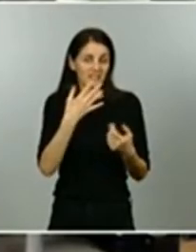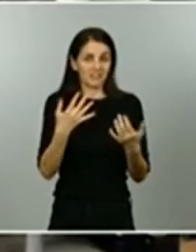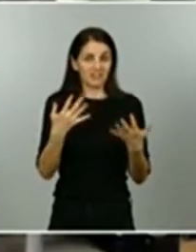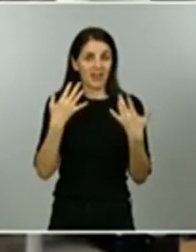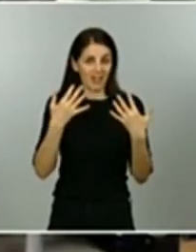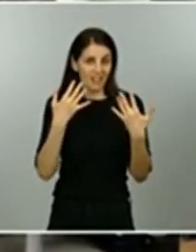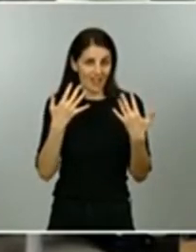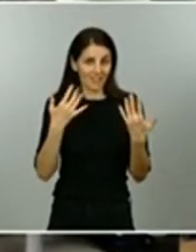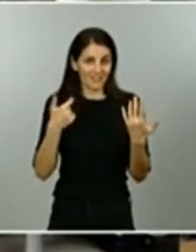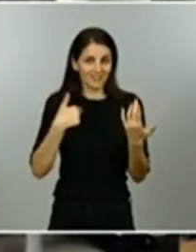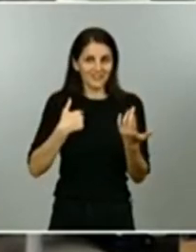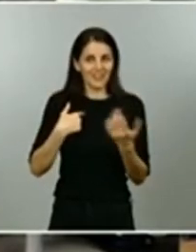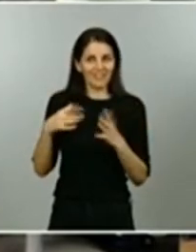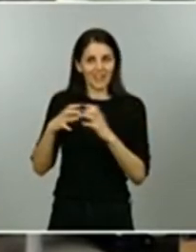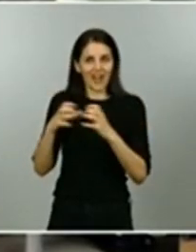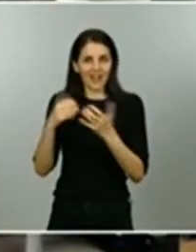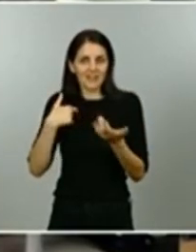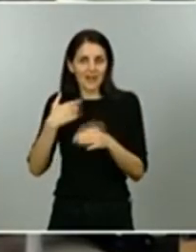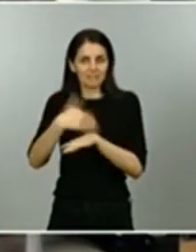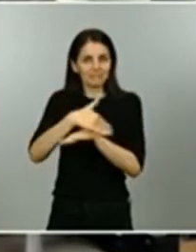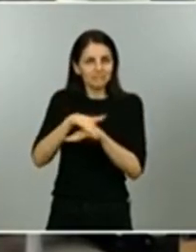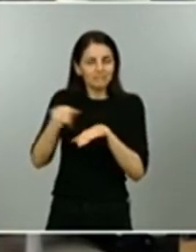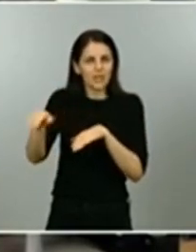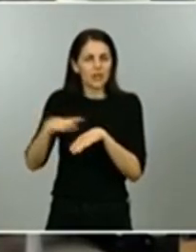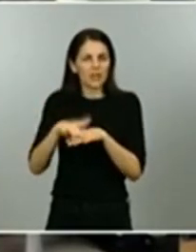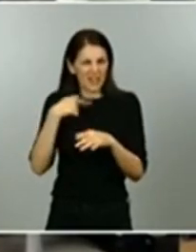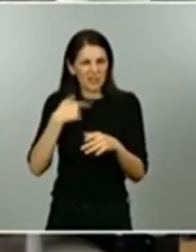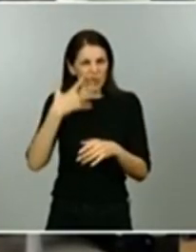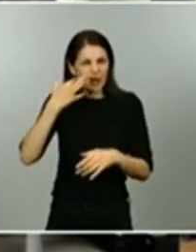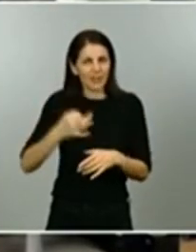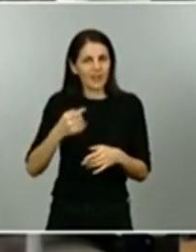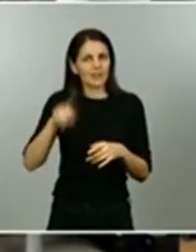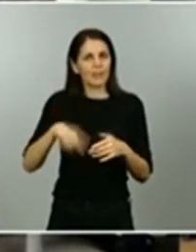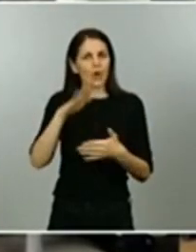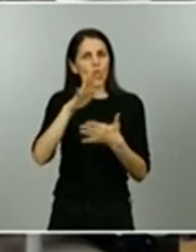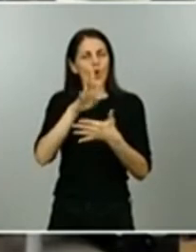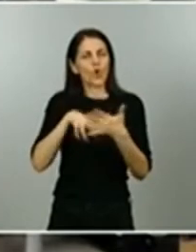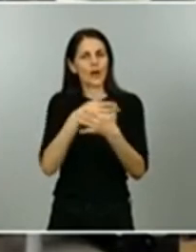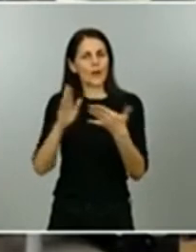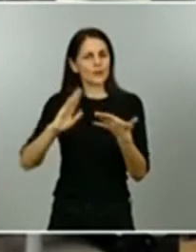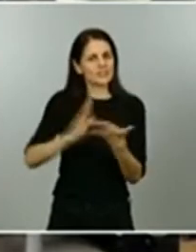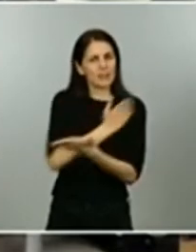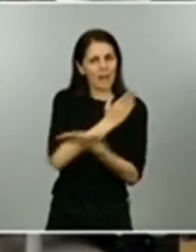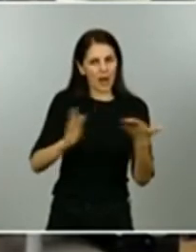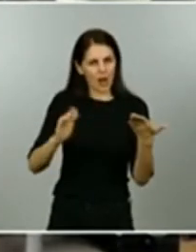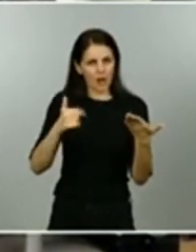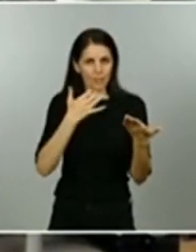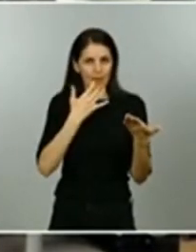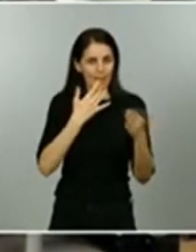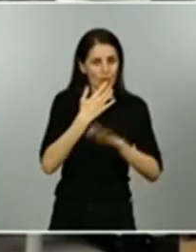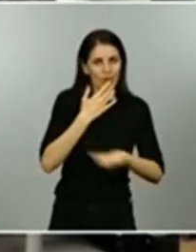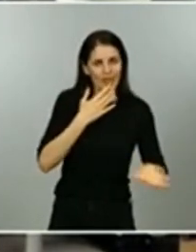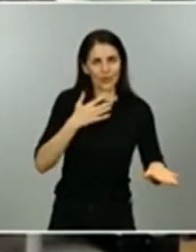los horarios para que no coincidan las personas mayores y los niños y en último lugar quería saber